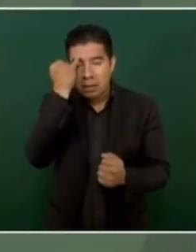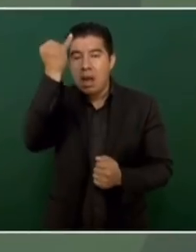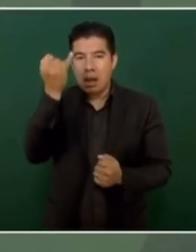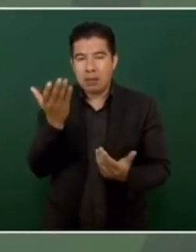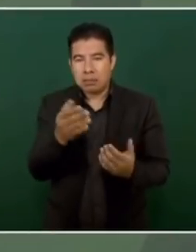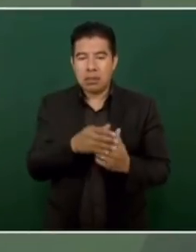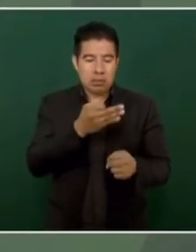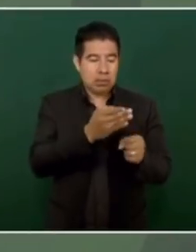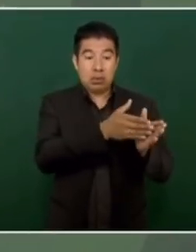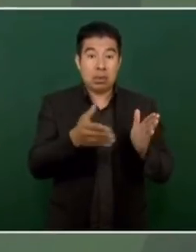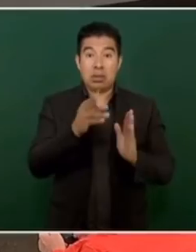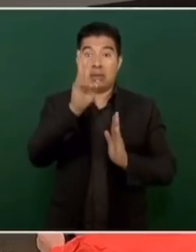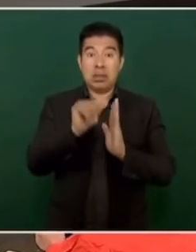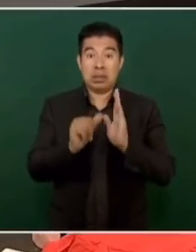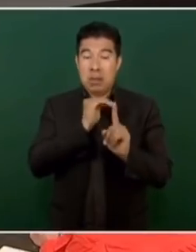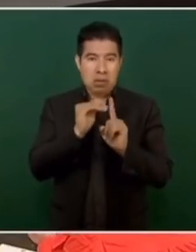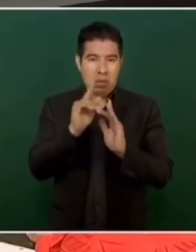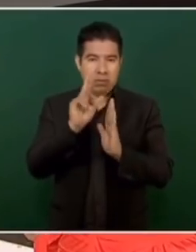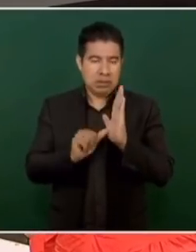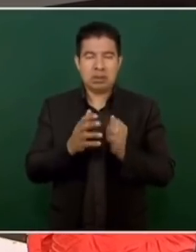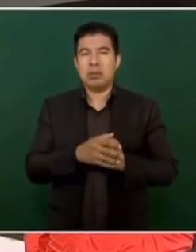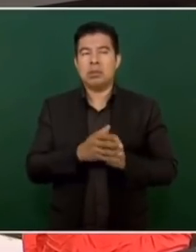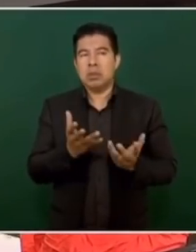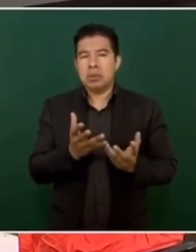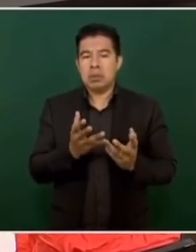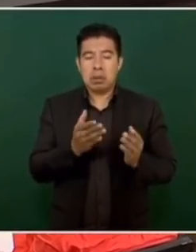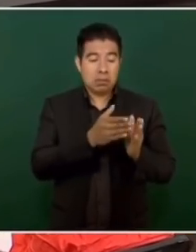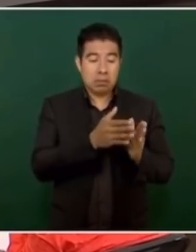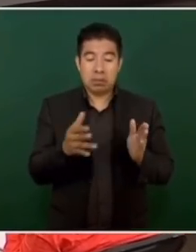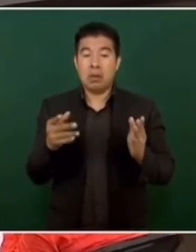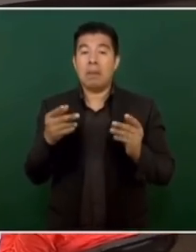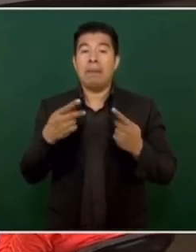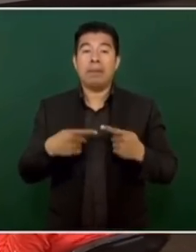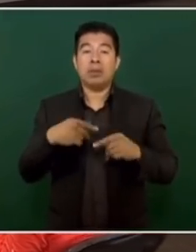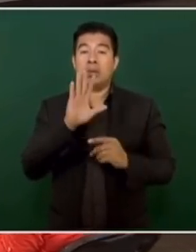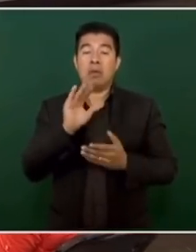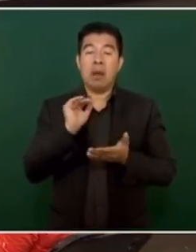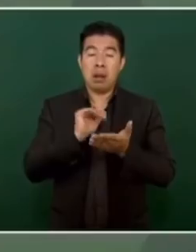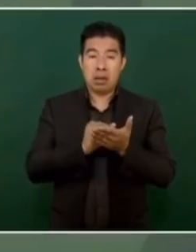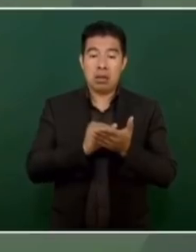tiempo, en estos dos meses y medio, lamentablemente han perdido la vida cerca de 5 mil.